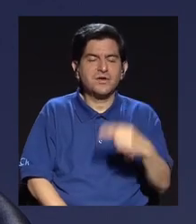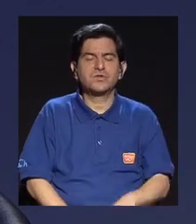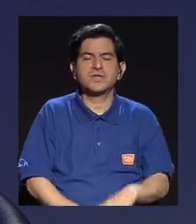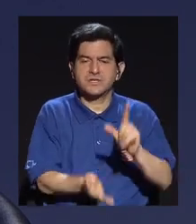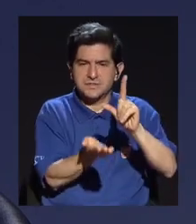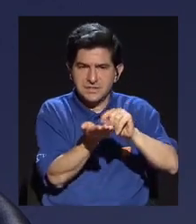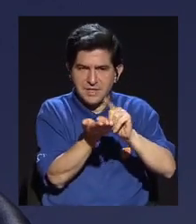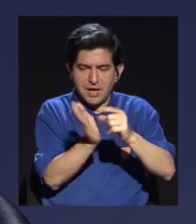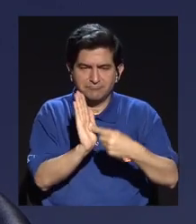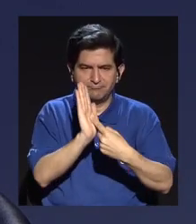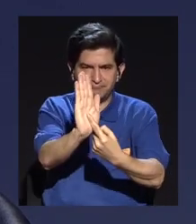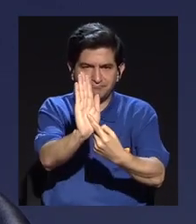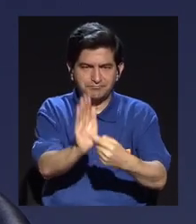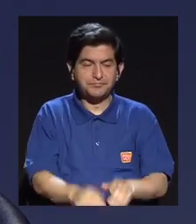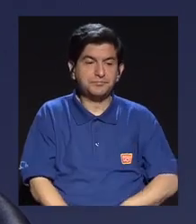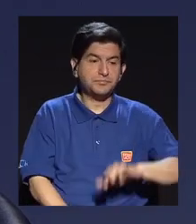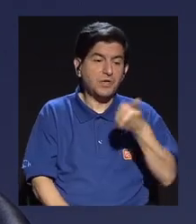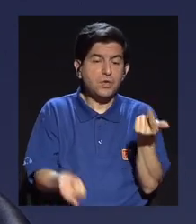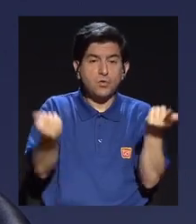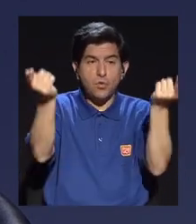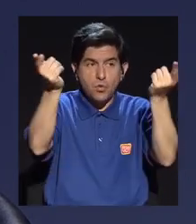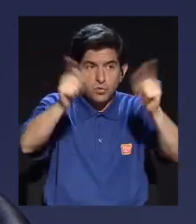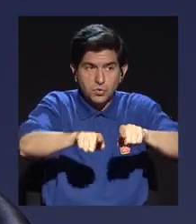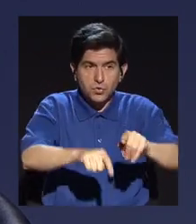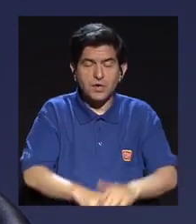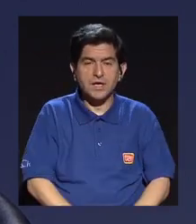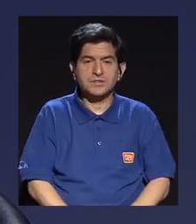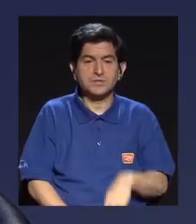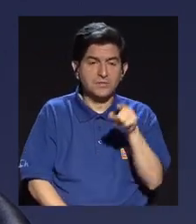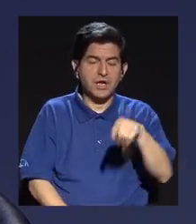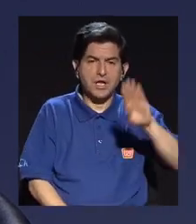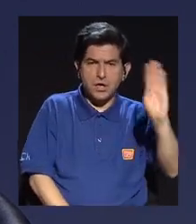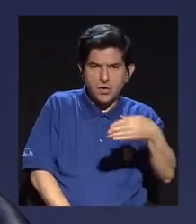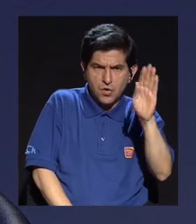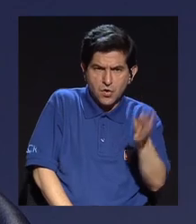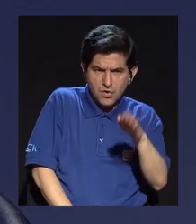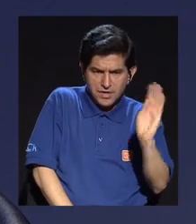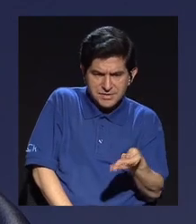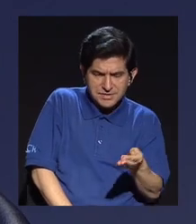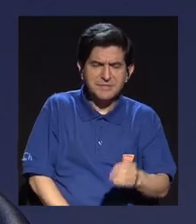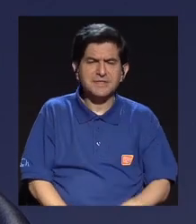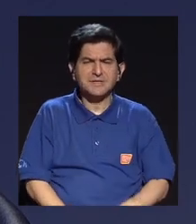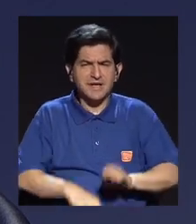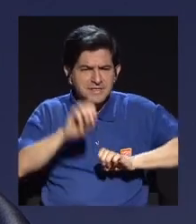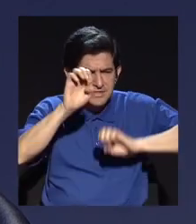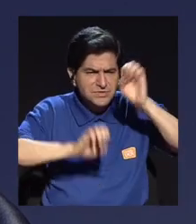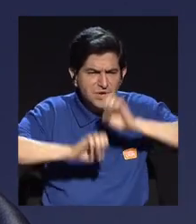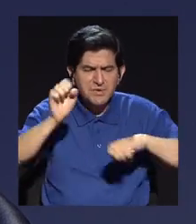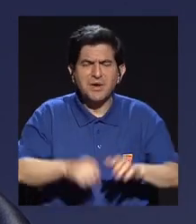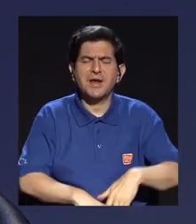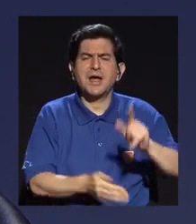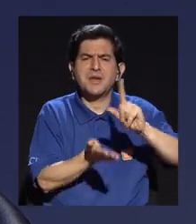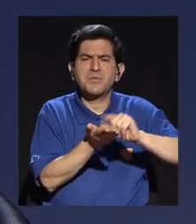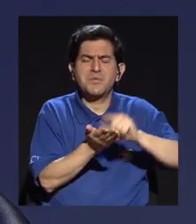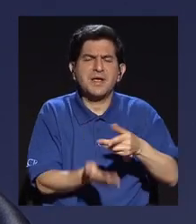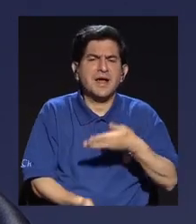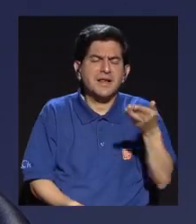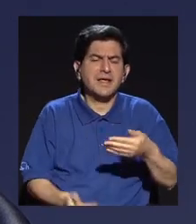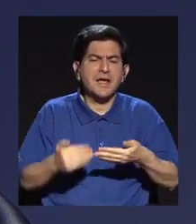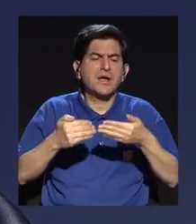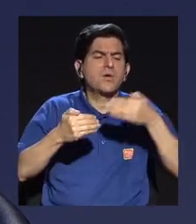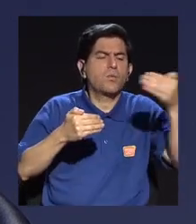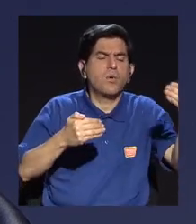noticia. Y también aquí, en este otro caso, por ejemplo, en el caso del cementazo, nosotros valorábamos muy bien qué publicar, cuándo